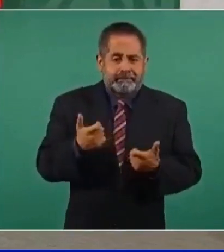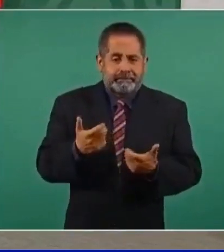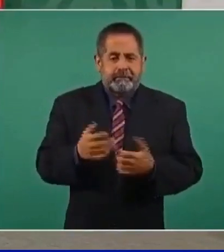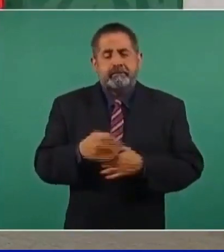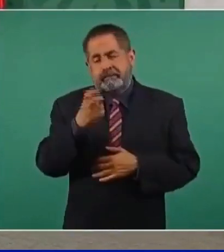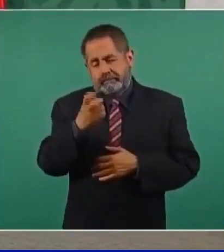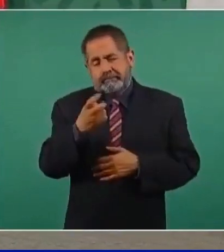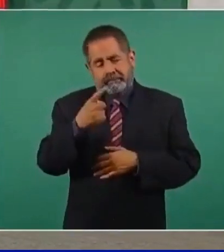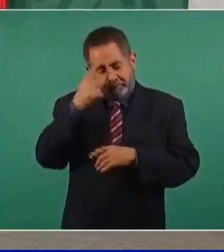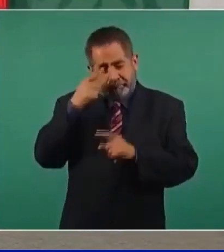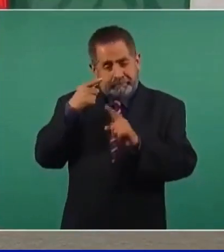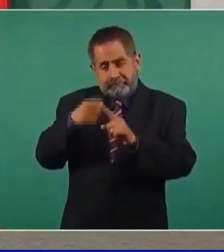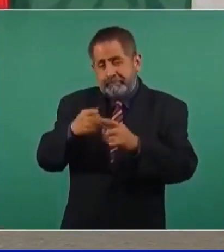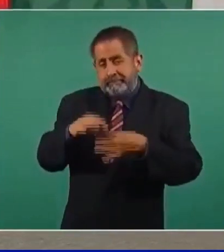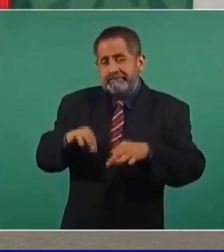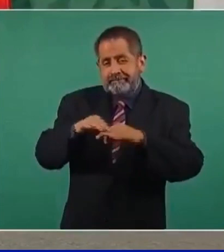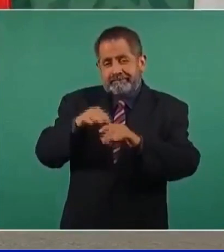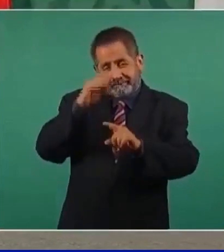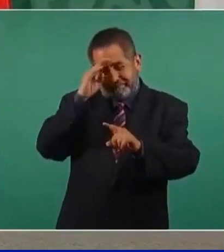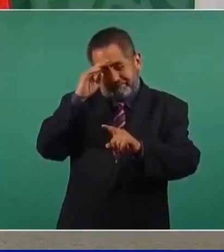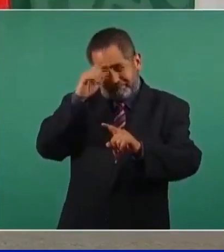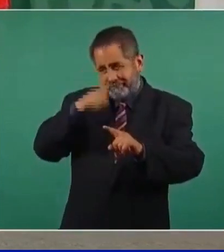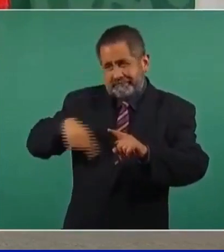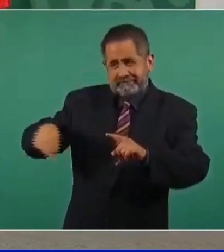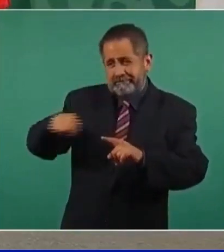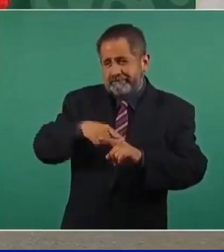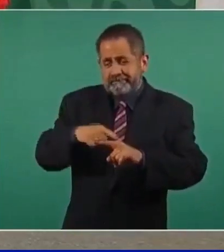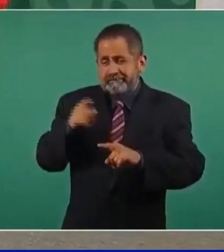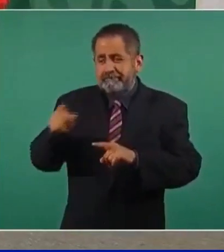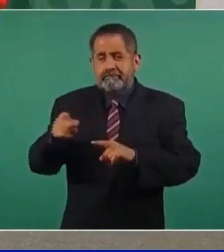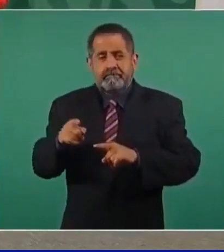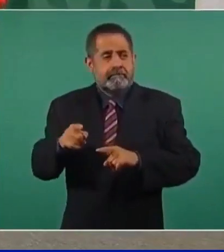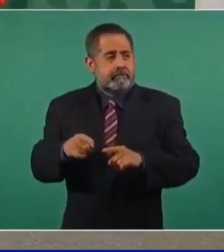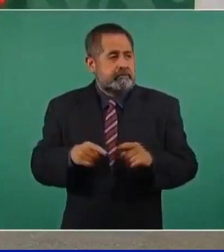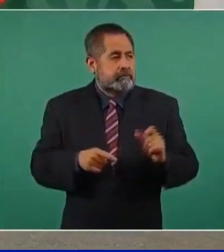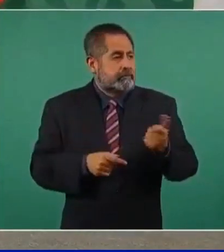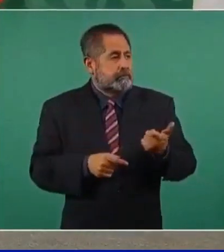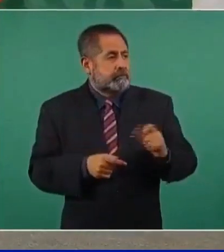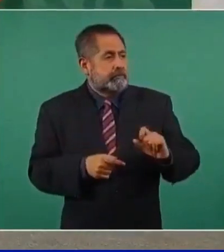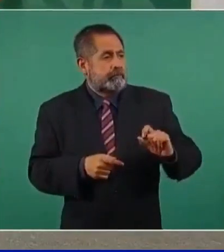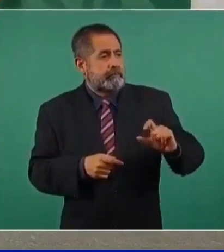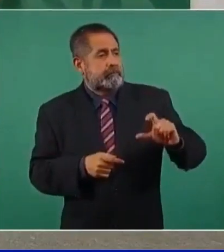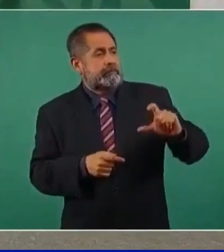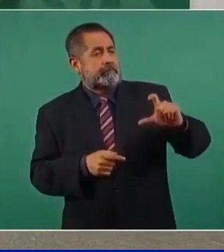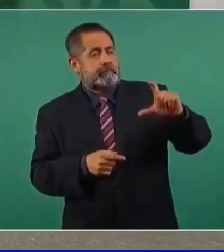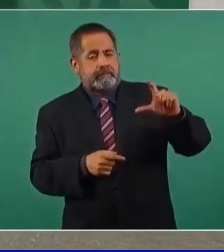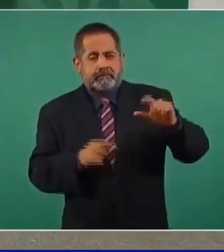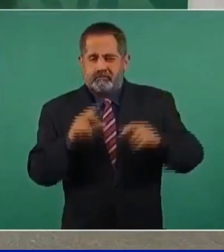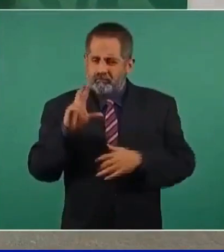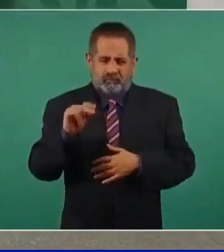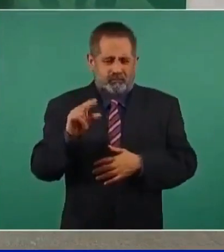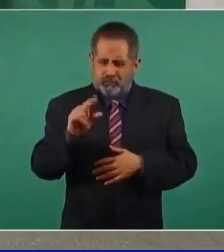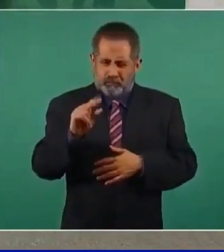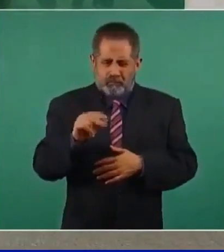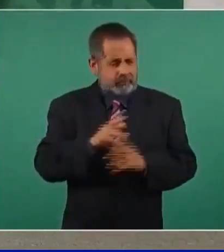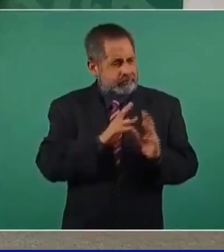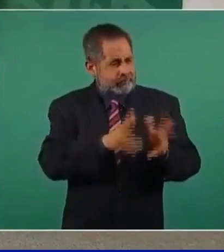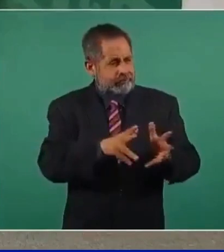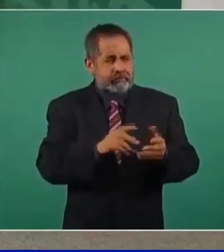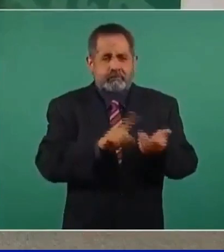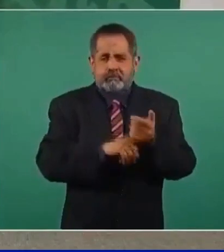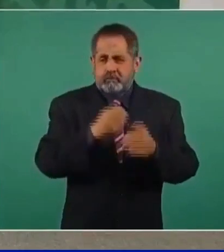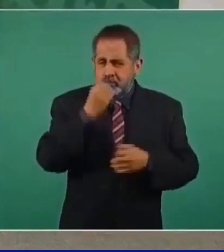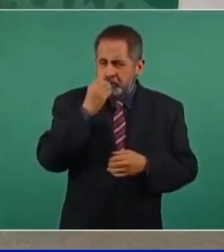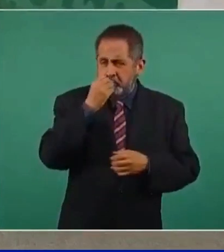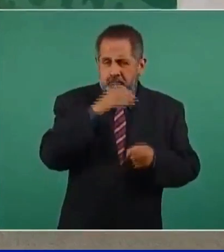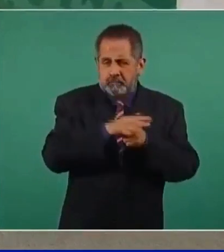que más nos debe de importar, que no aumenten los precios de los alimentos,